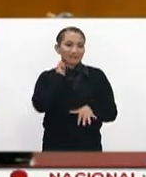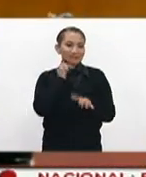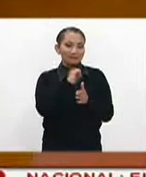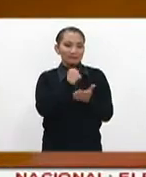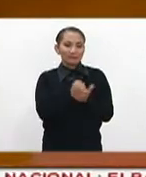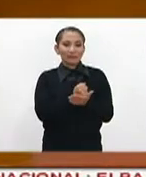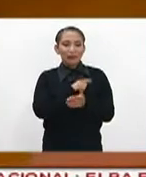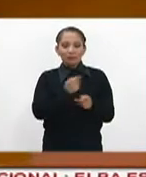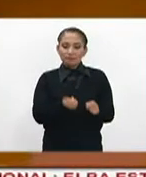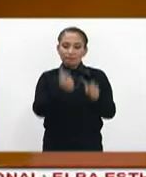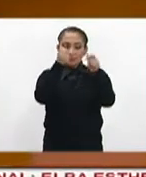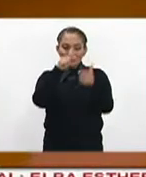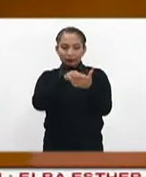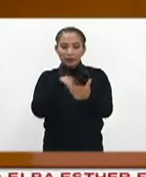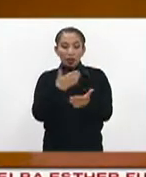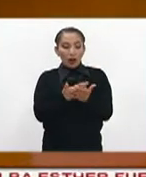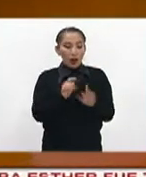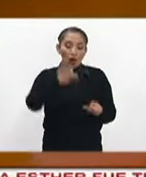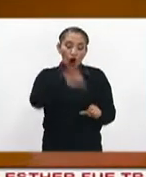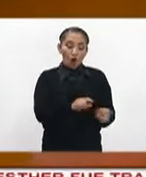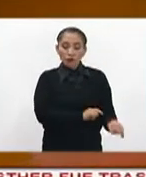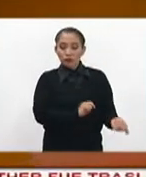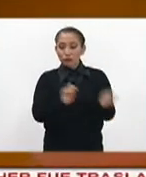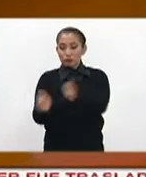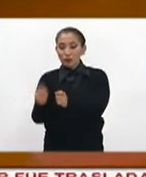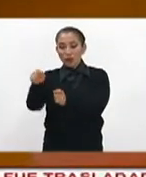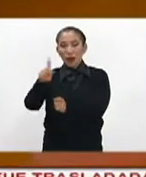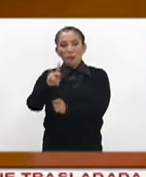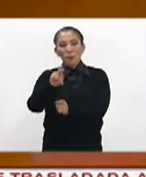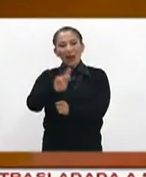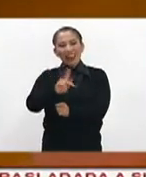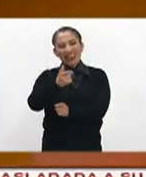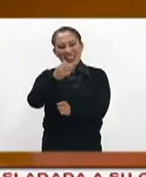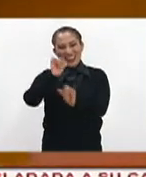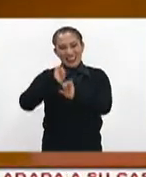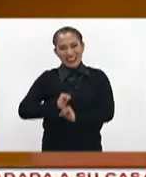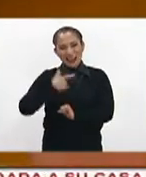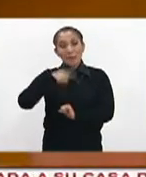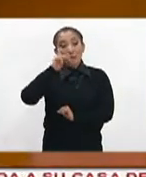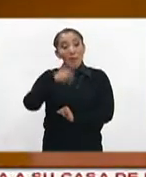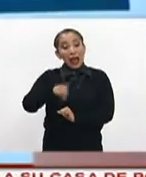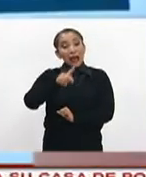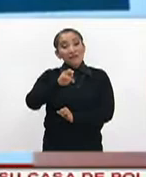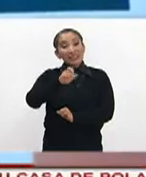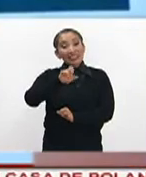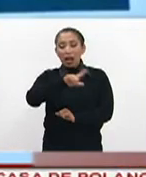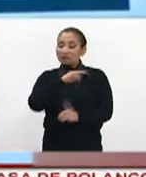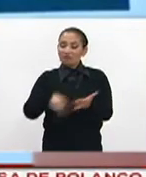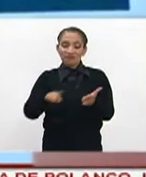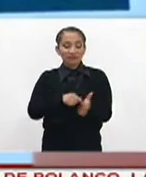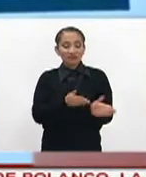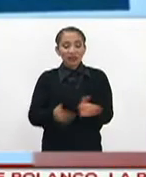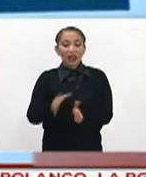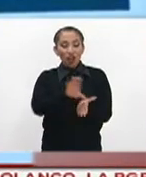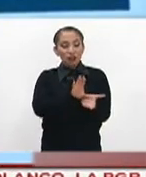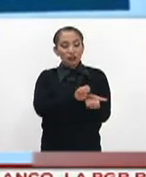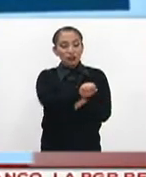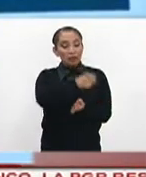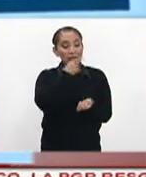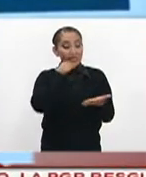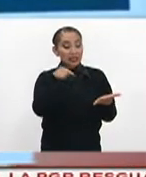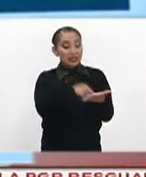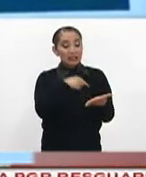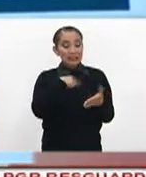aprobó la eliminación del pase automático de procurador a Fiscal General de la República. La Constitución Política actualmente